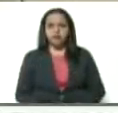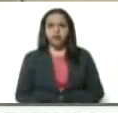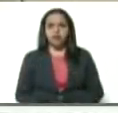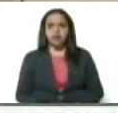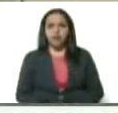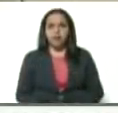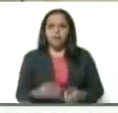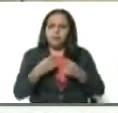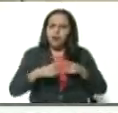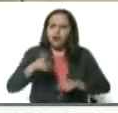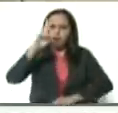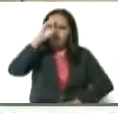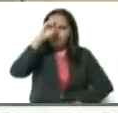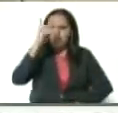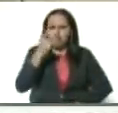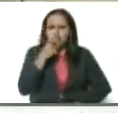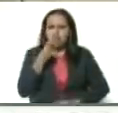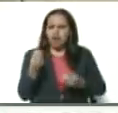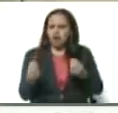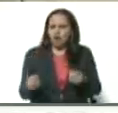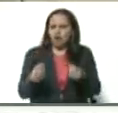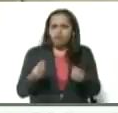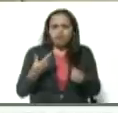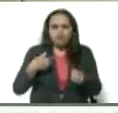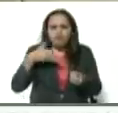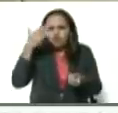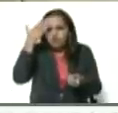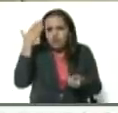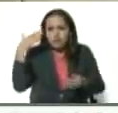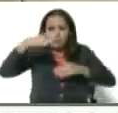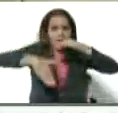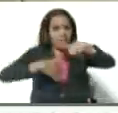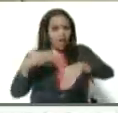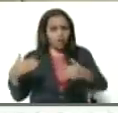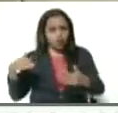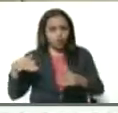Pero el de República Dominicana, no sé si vino nadando.